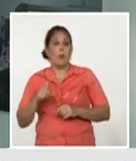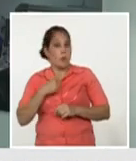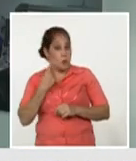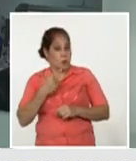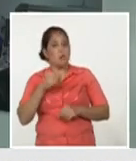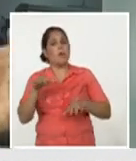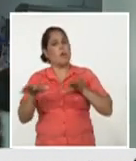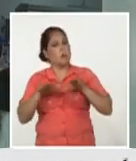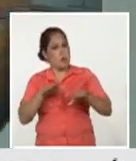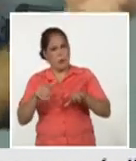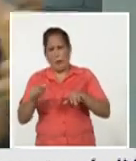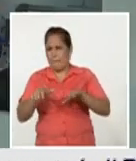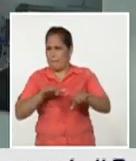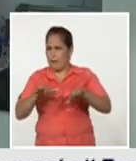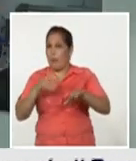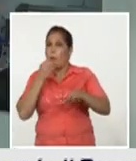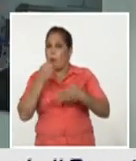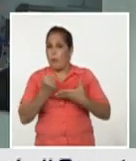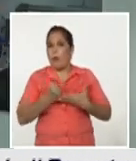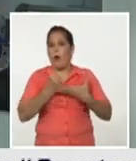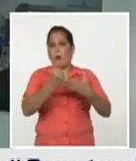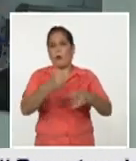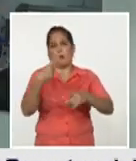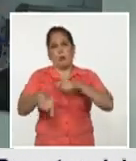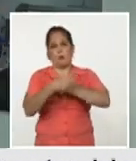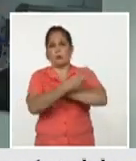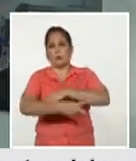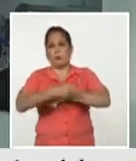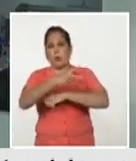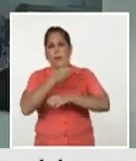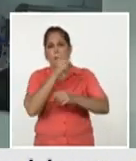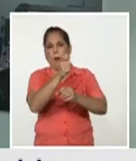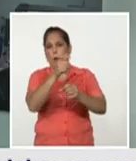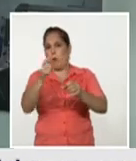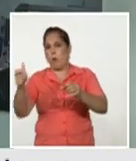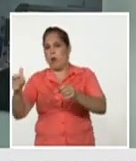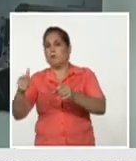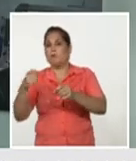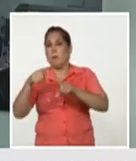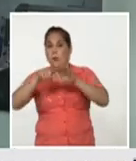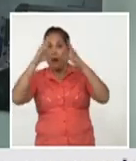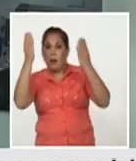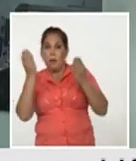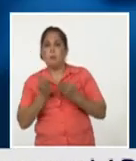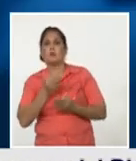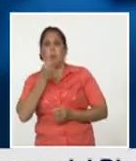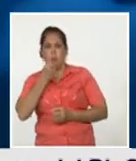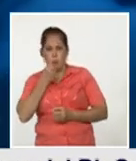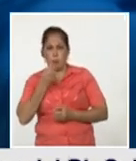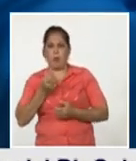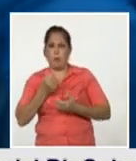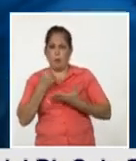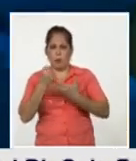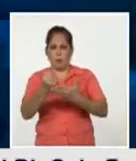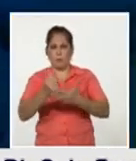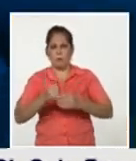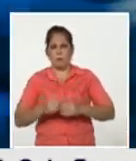de poder cooperar ayudar a otros países del mundo en el enfrentamiento a esta enfermedad